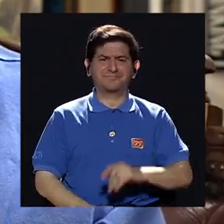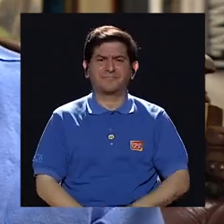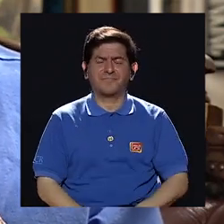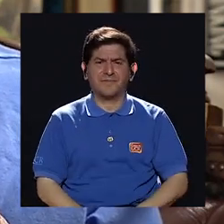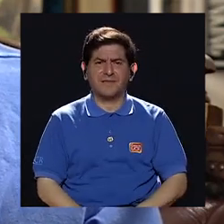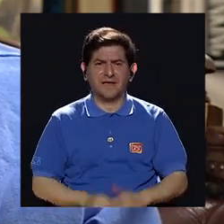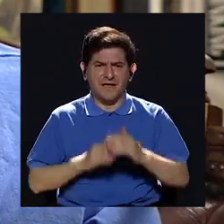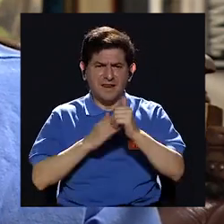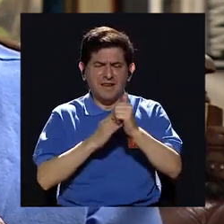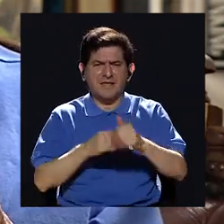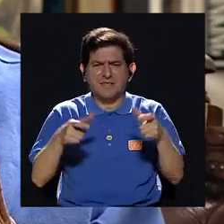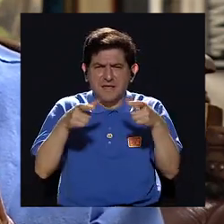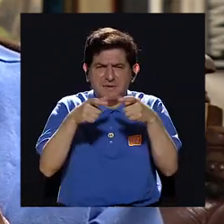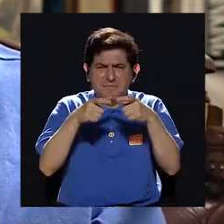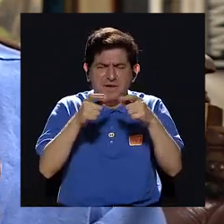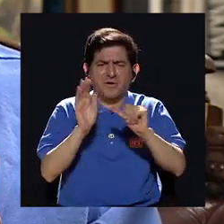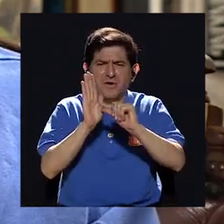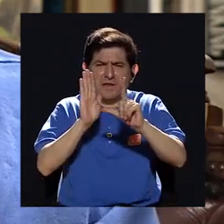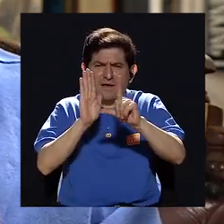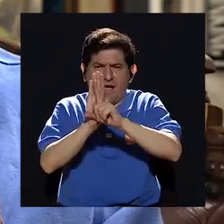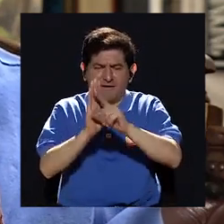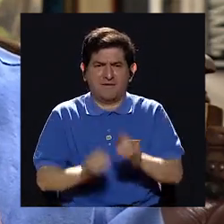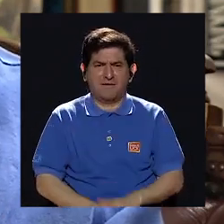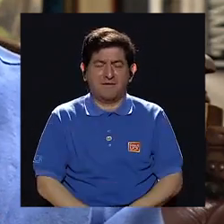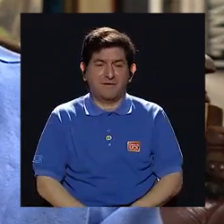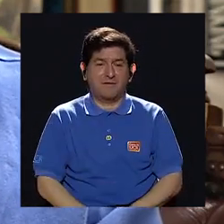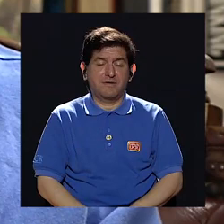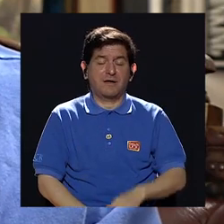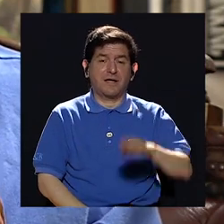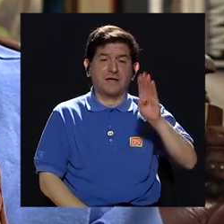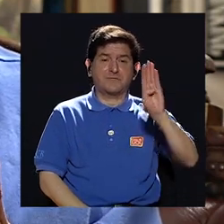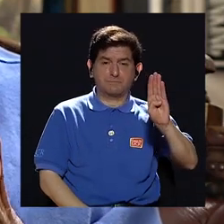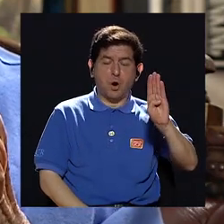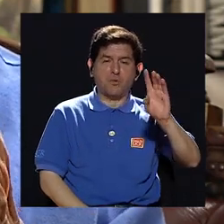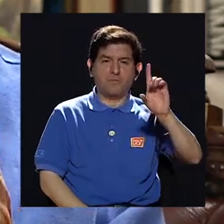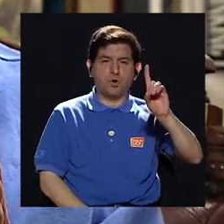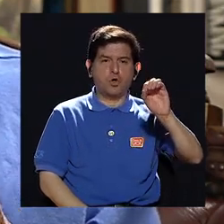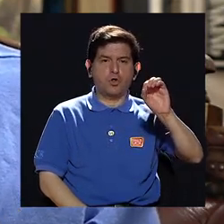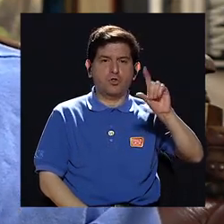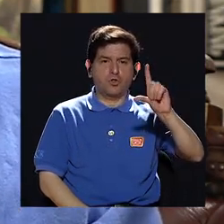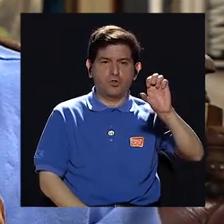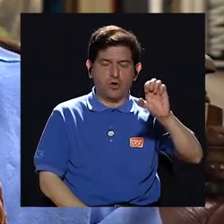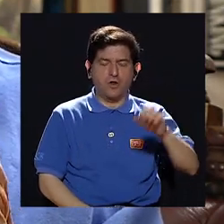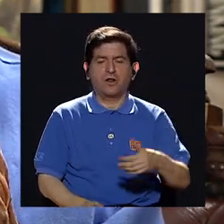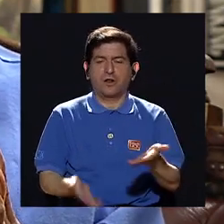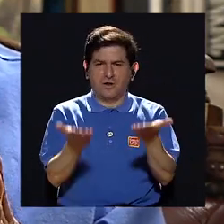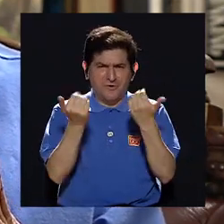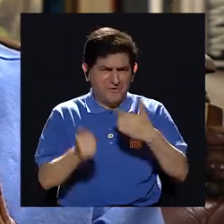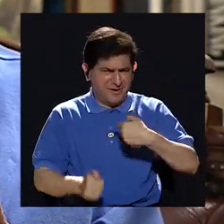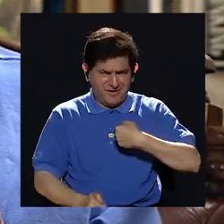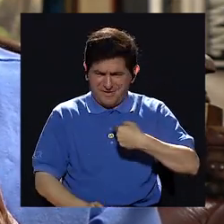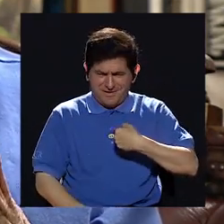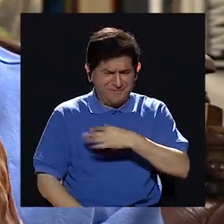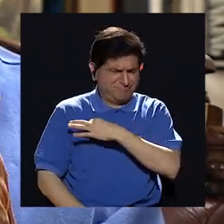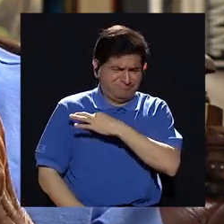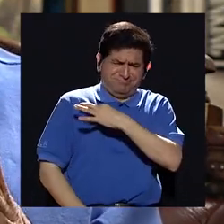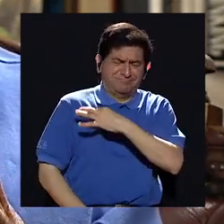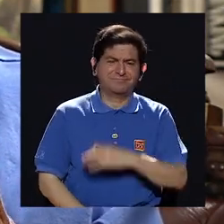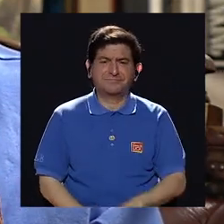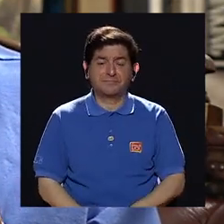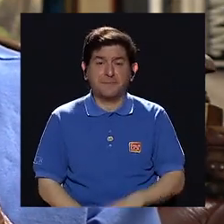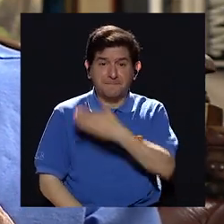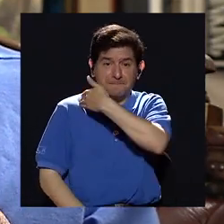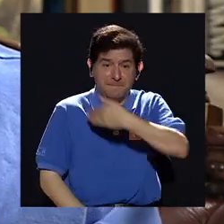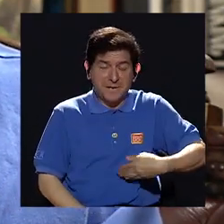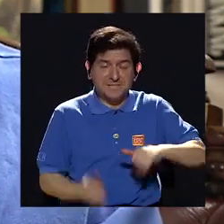el líder de la minoría del Congreso que era Bob Dole no quería invitarme y el presidente